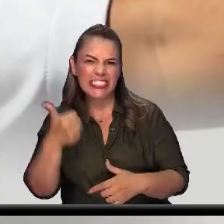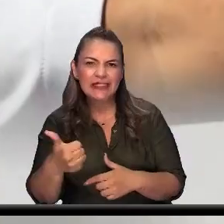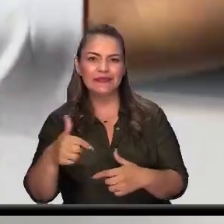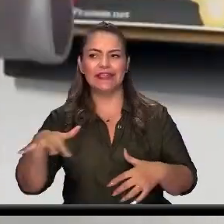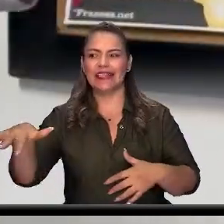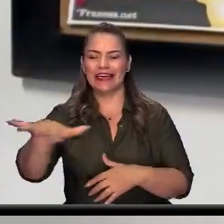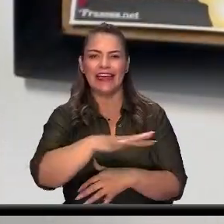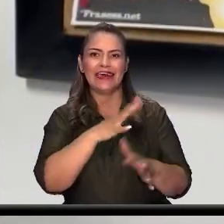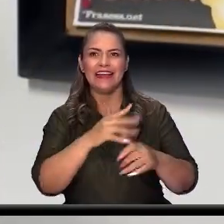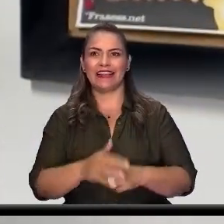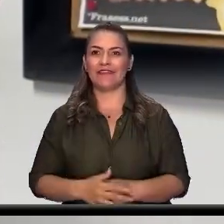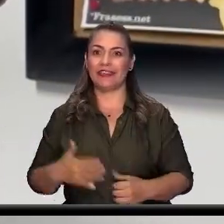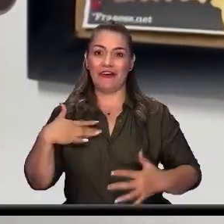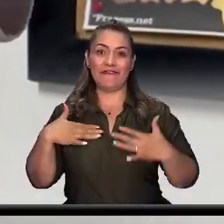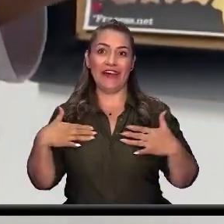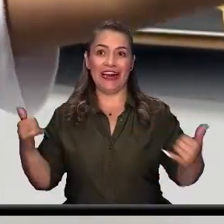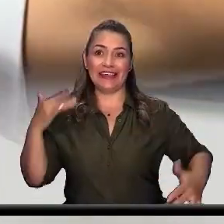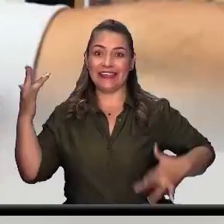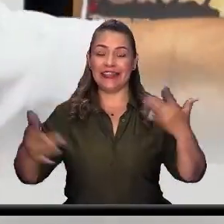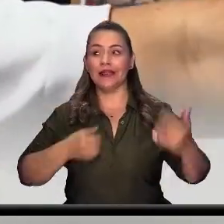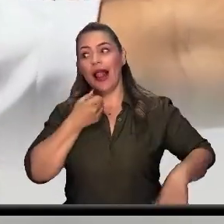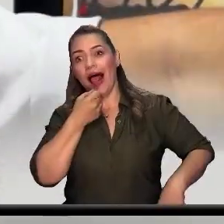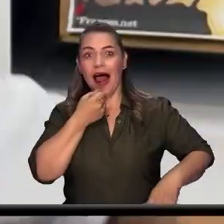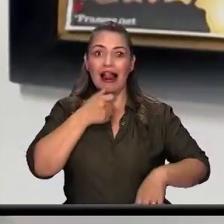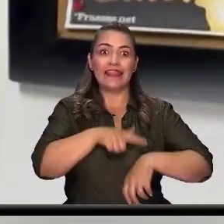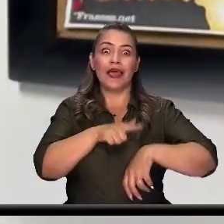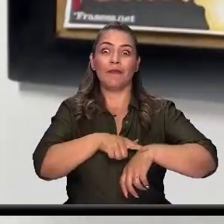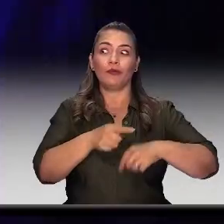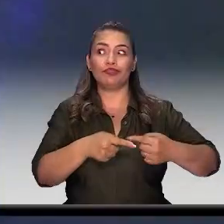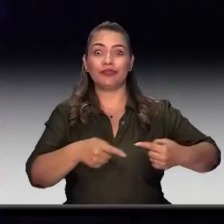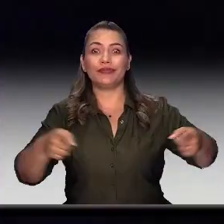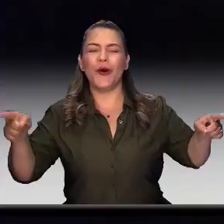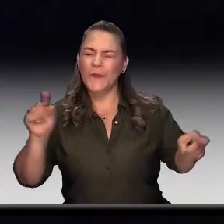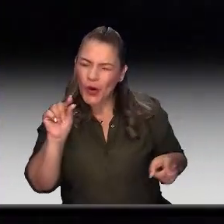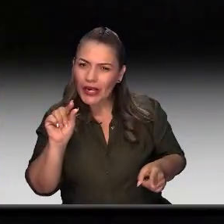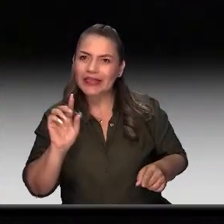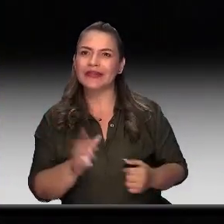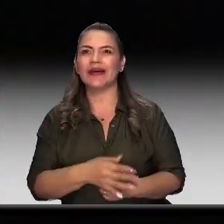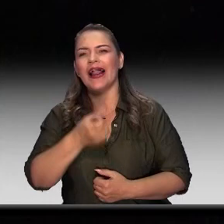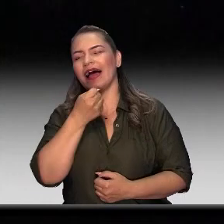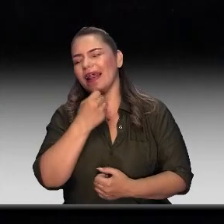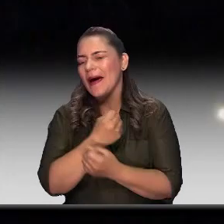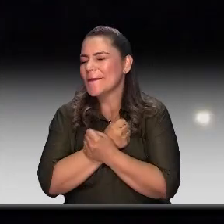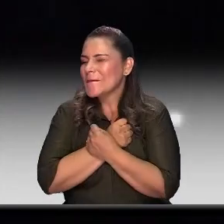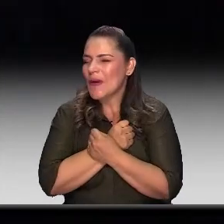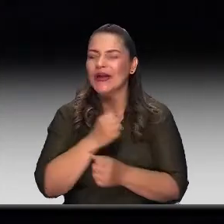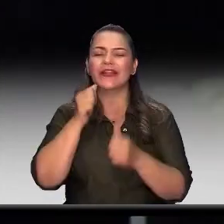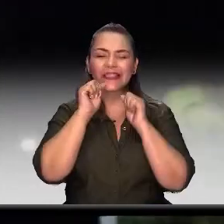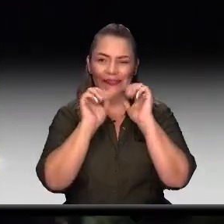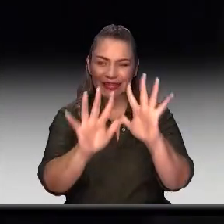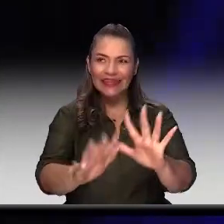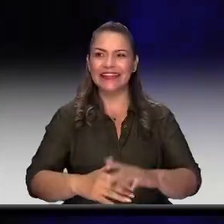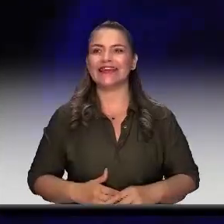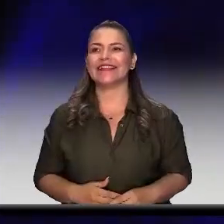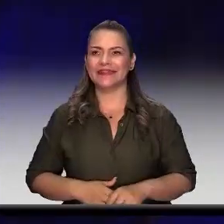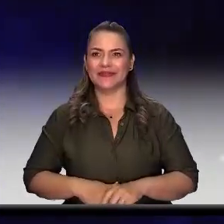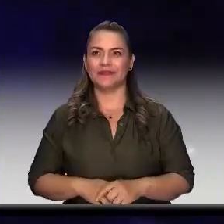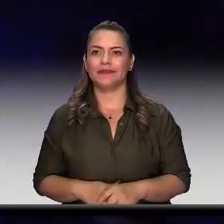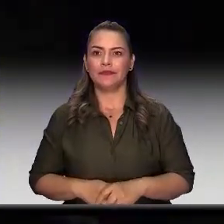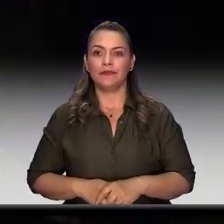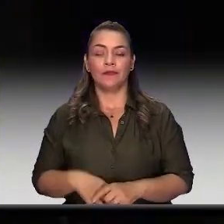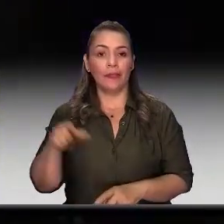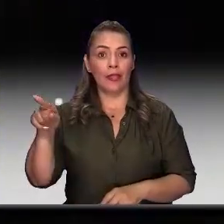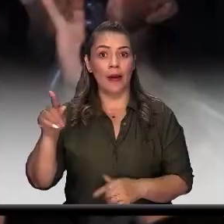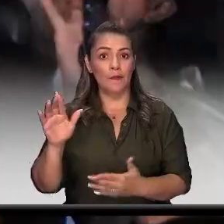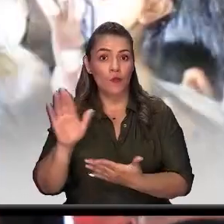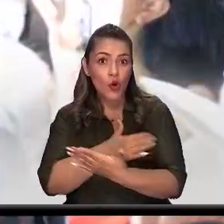Bueno, me lo exoyé mucho, casi no me bajo, creo que me extendí un poquito, pero les canté con todo el amor del mundo, Dios lo bendiga. Pero no solo fue la música la que